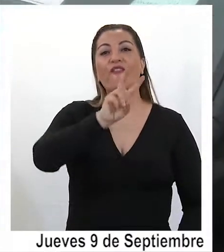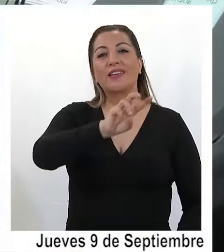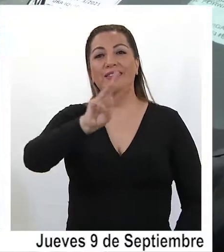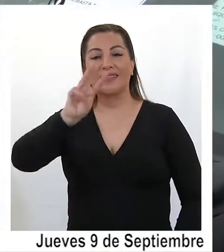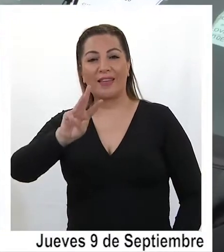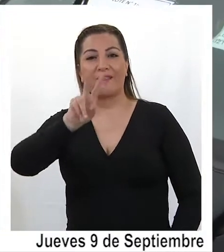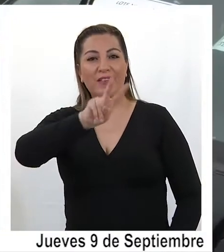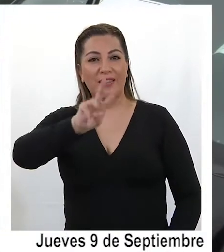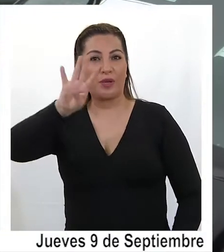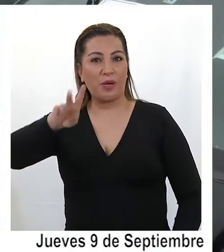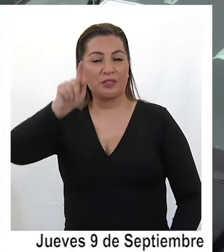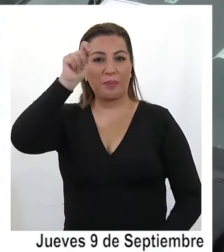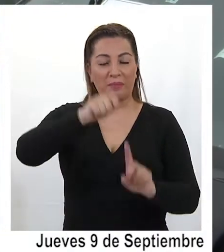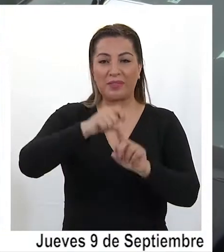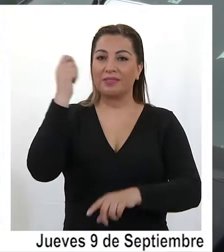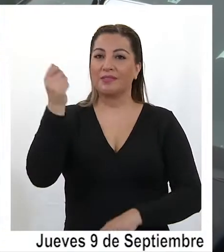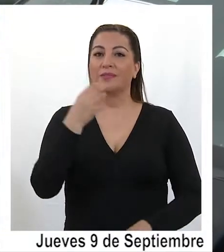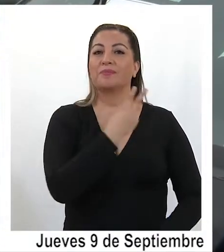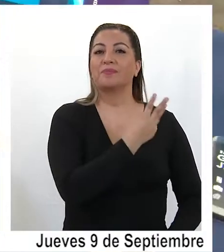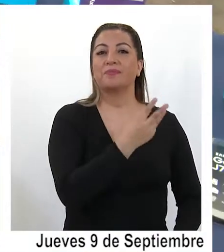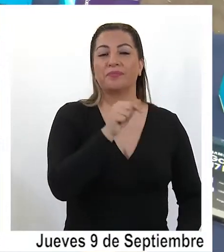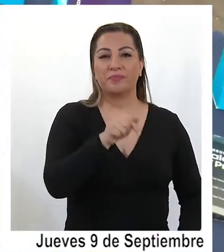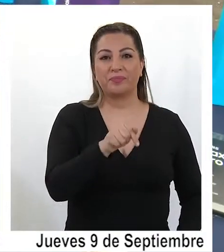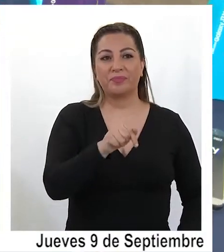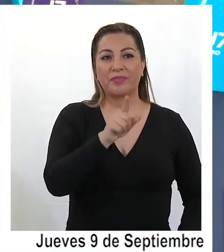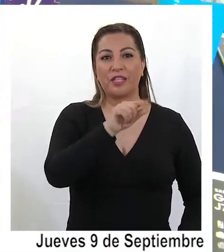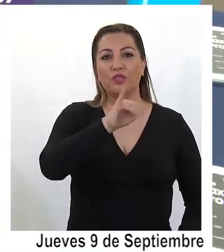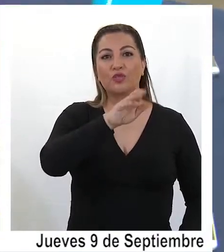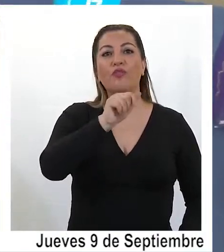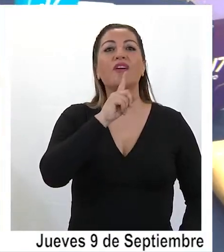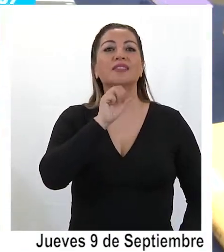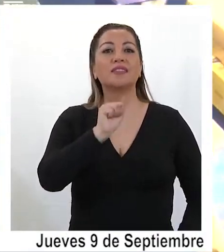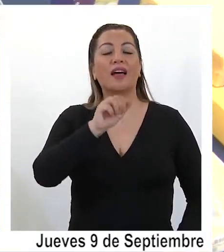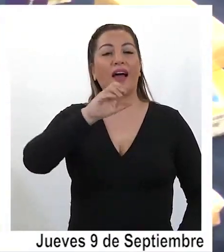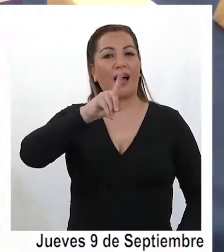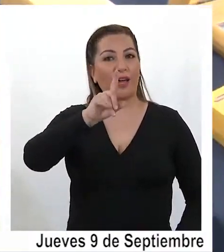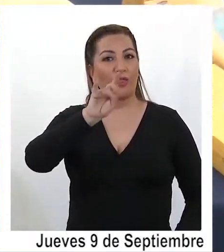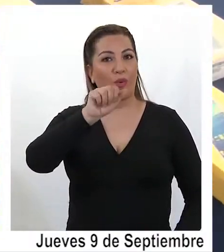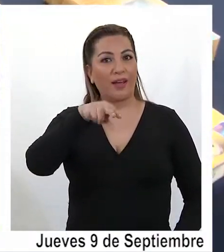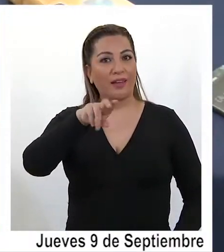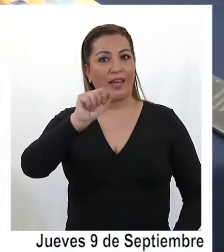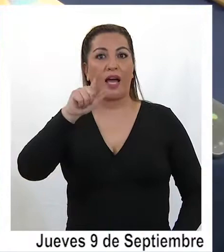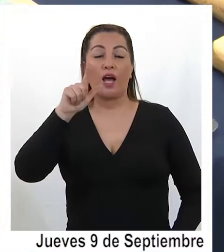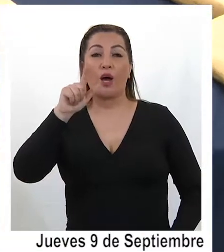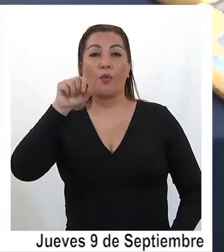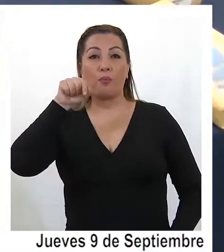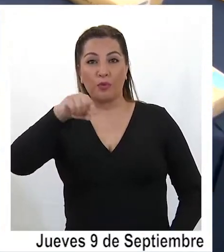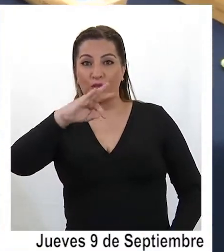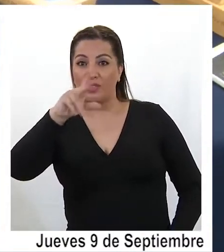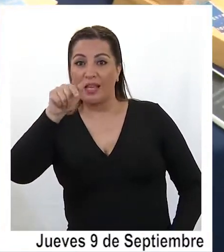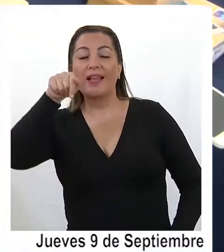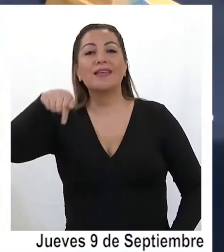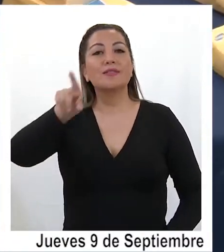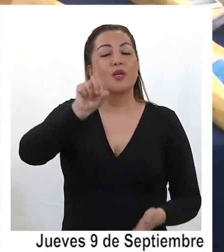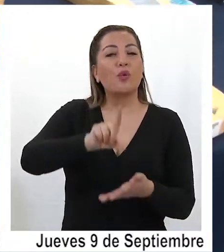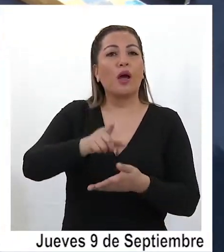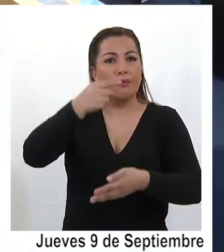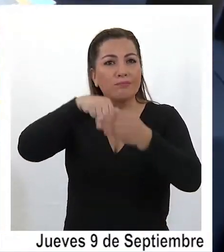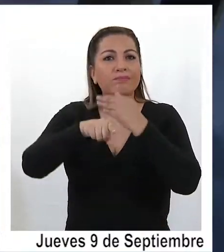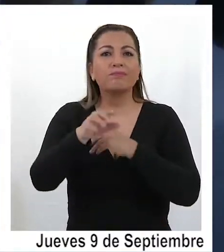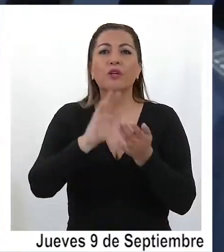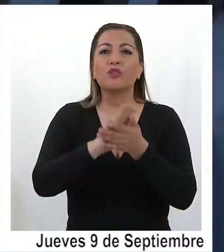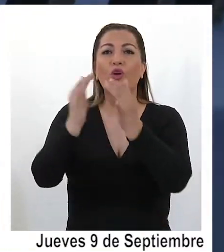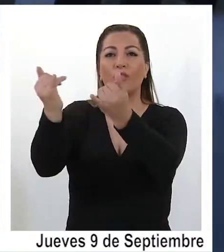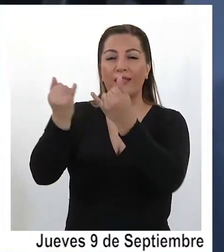24 de septiembre a través de www.subastaduanera.cl, sitio donde se encontrará